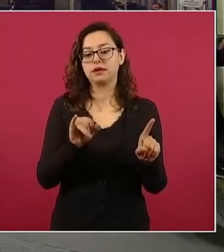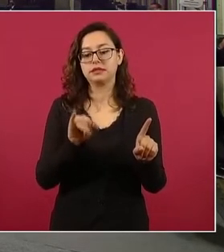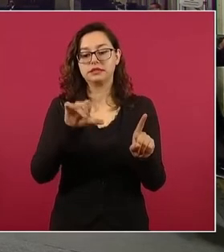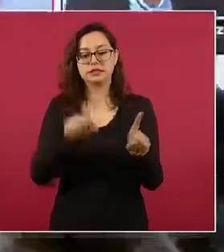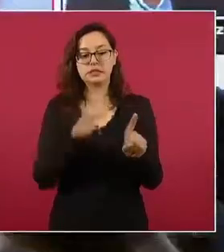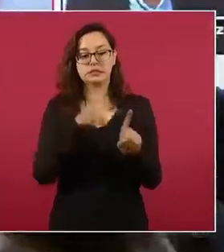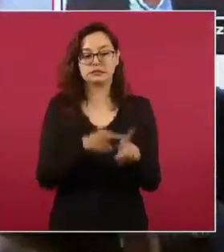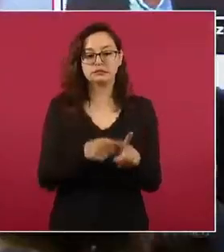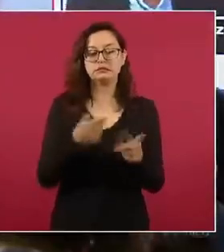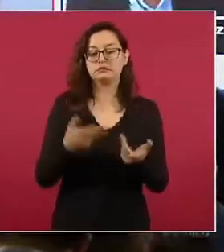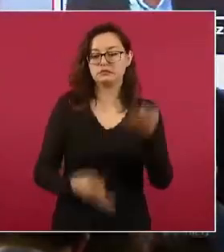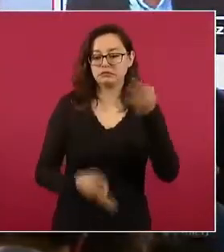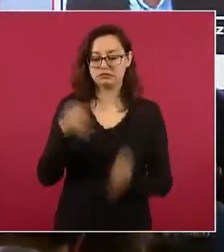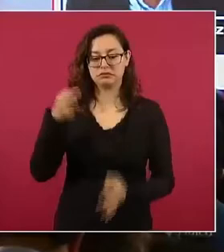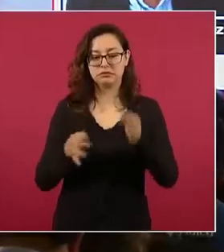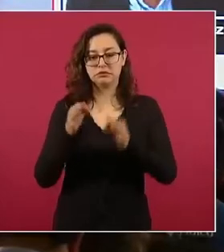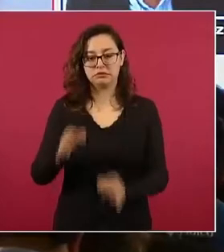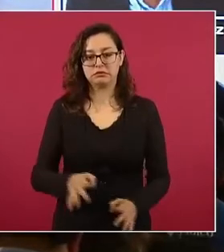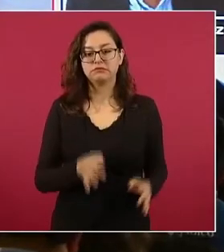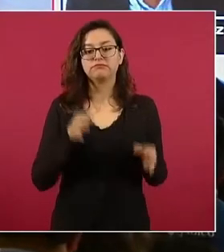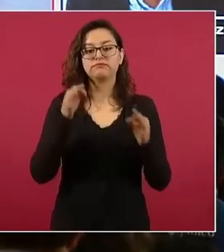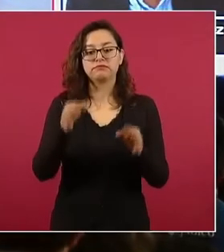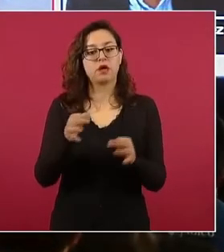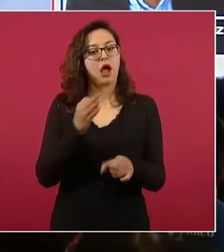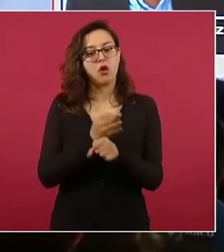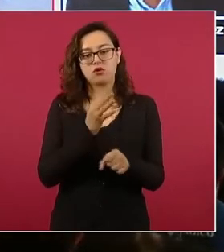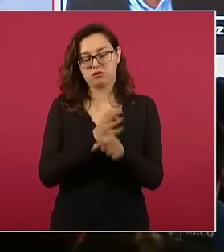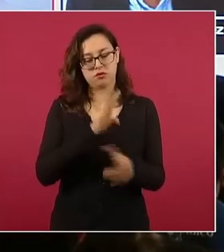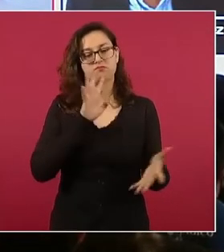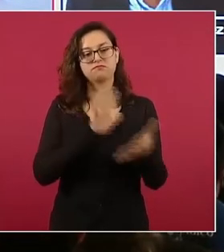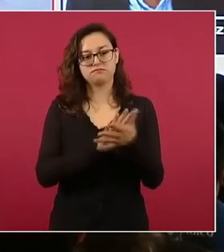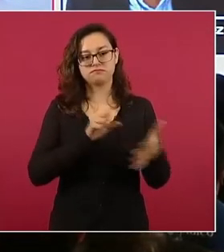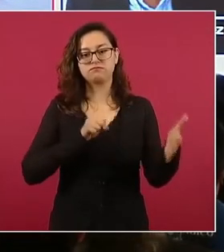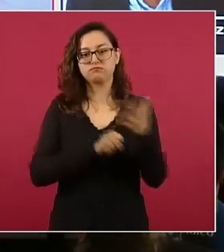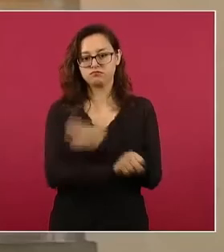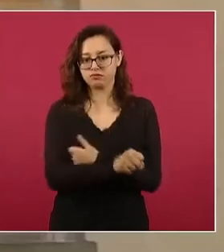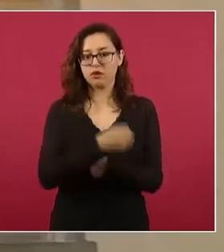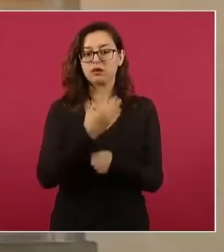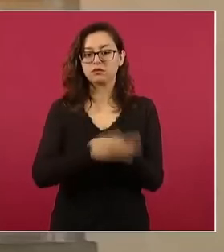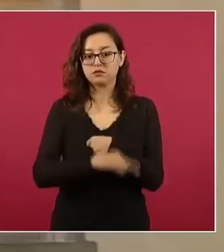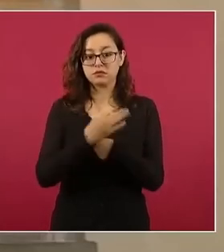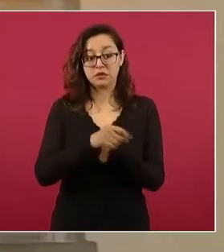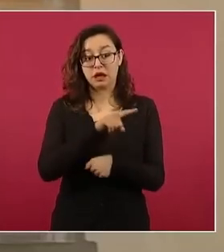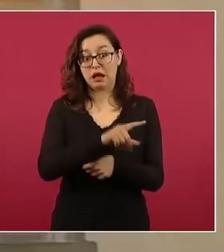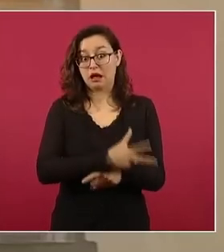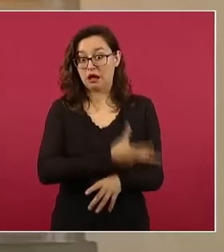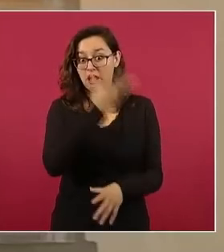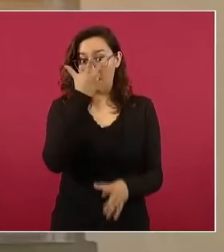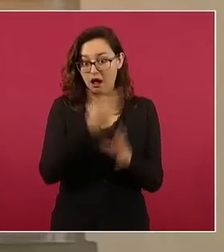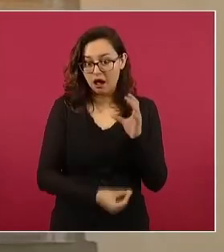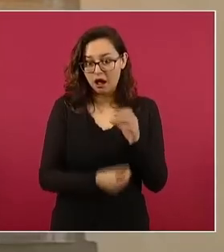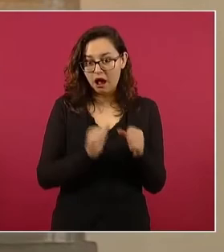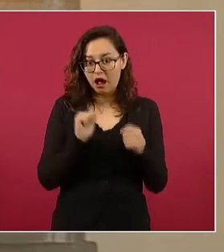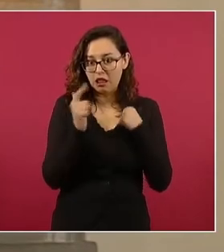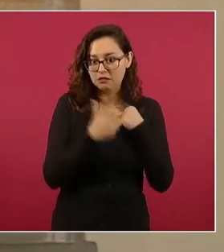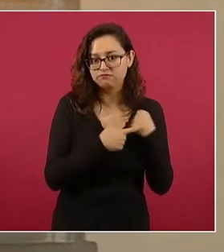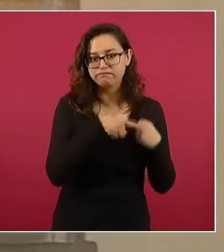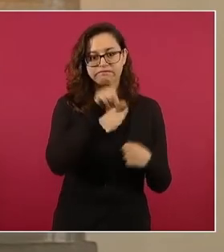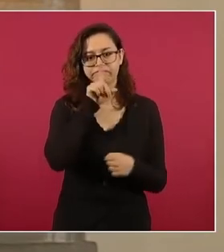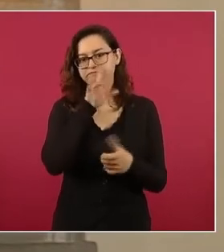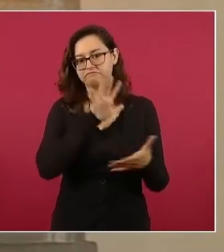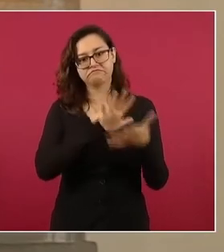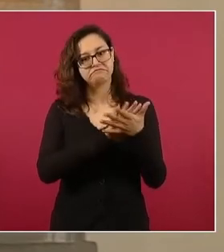término por lo pronto el juez le decretó la prisión preventiva justificada para que no se sustraiga de la acción de la